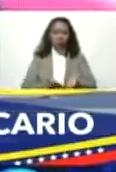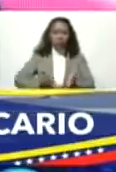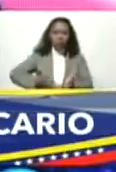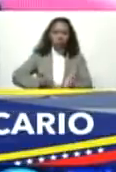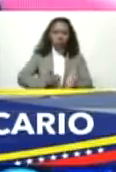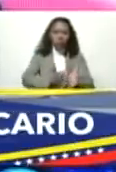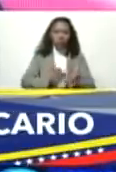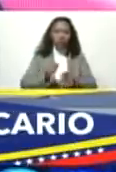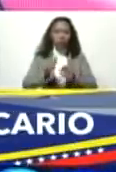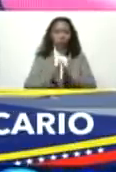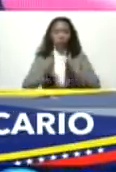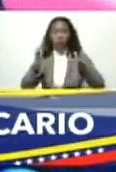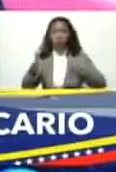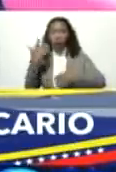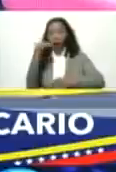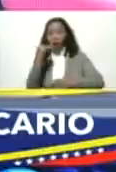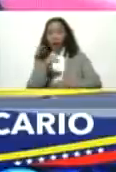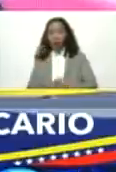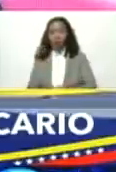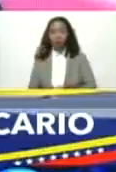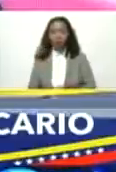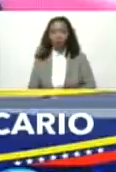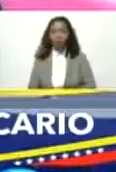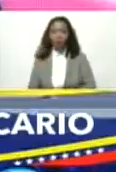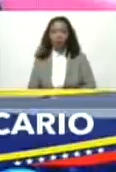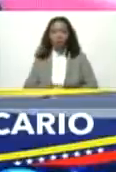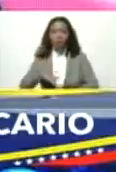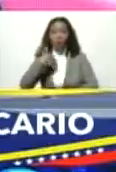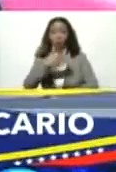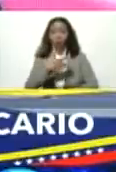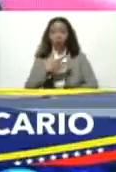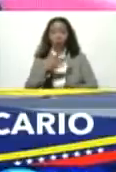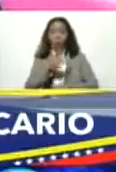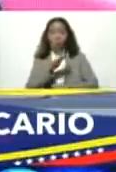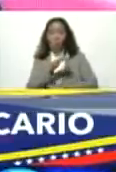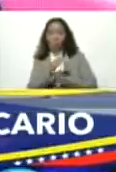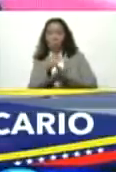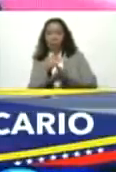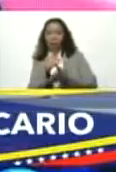un tamaño tiene y cuando se medio activan